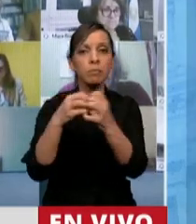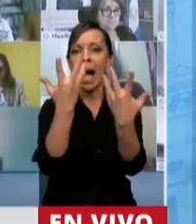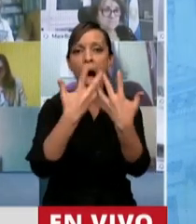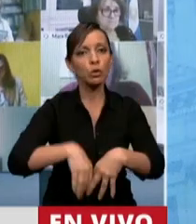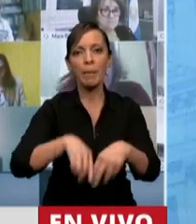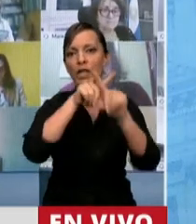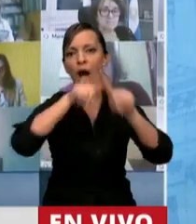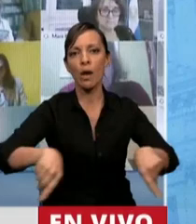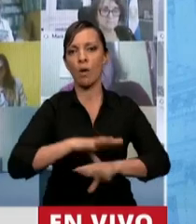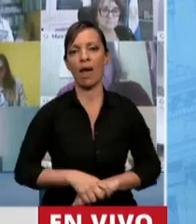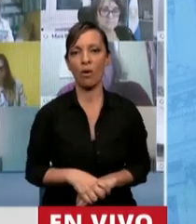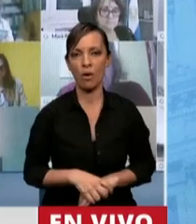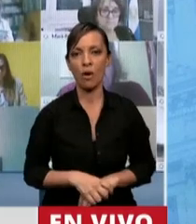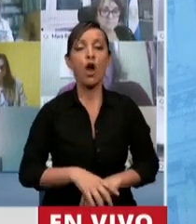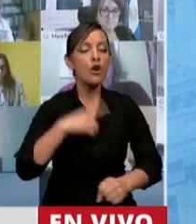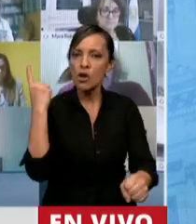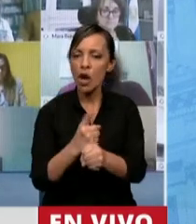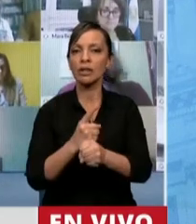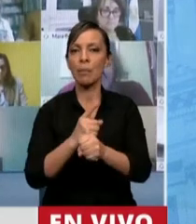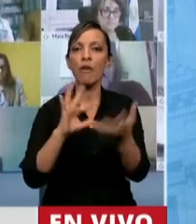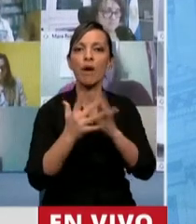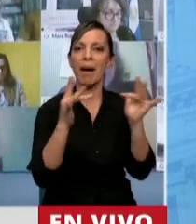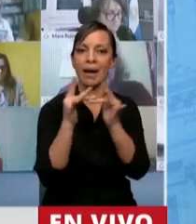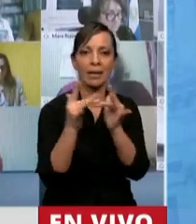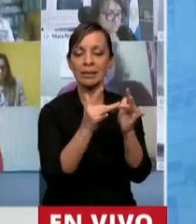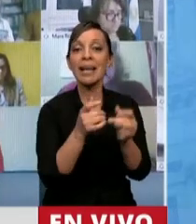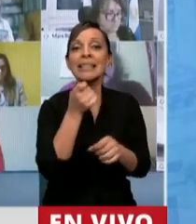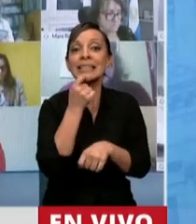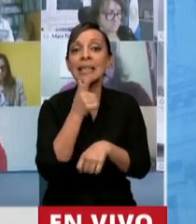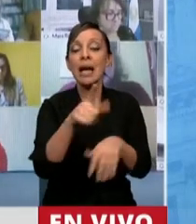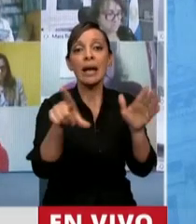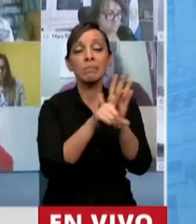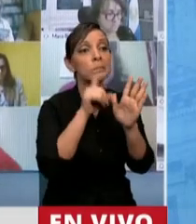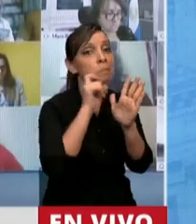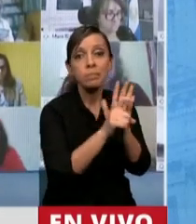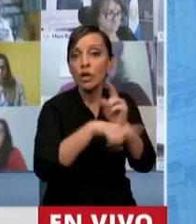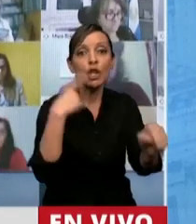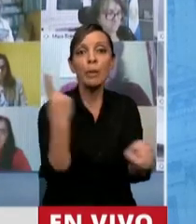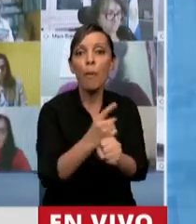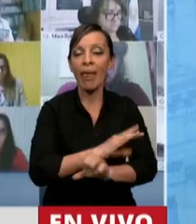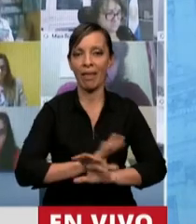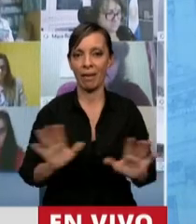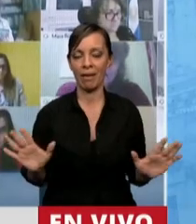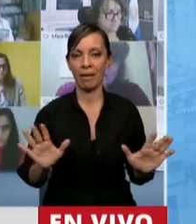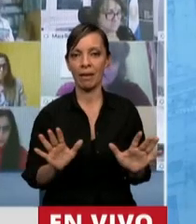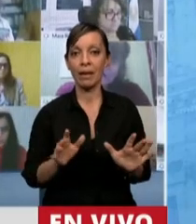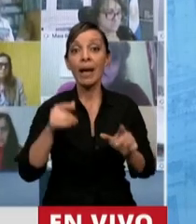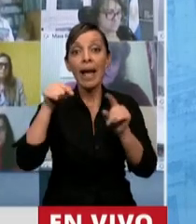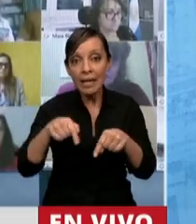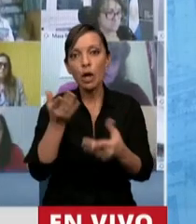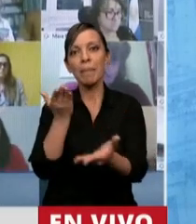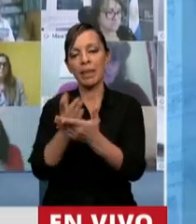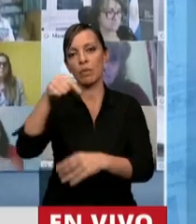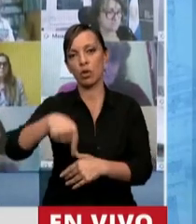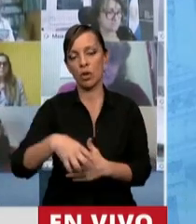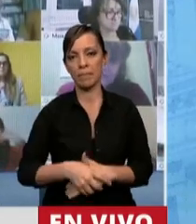al menos no se puede sesionar telemáticamente sin violar el reglamento de la Cámara. Y esto es lo que estamos pidiendo,